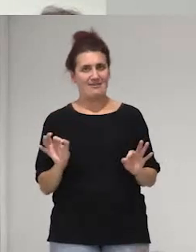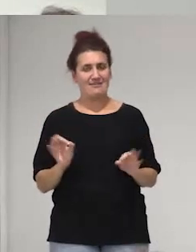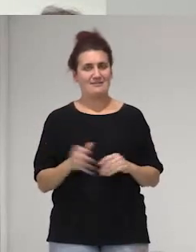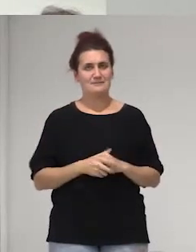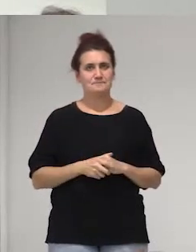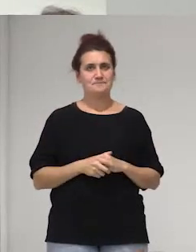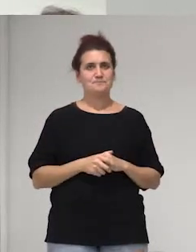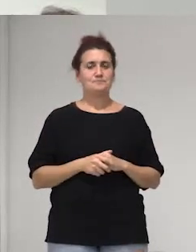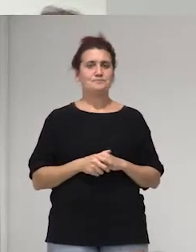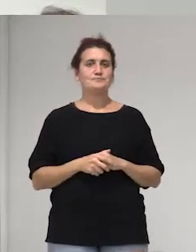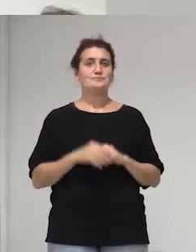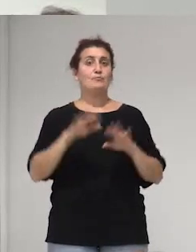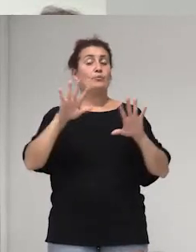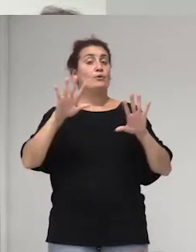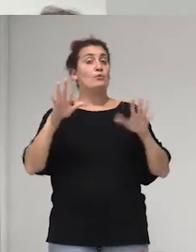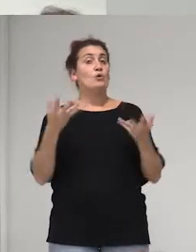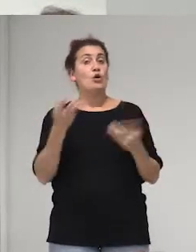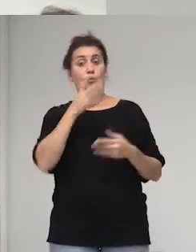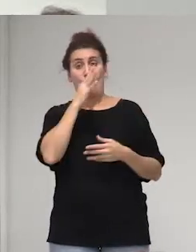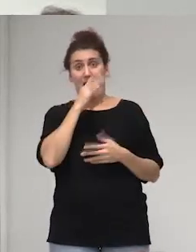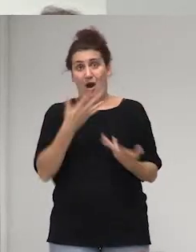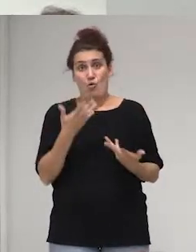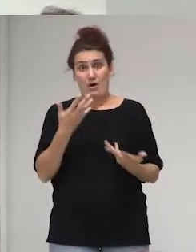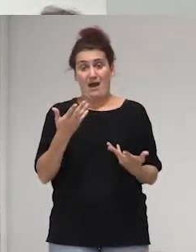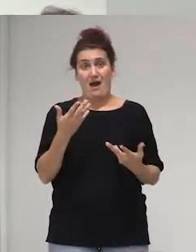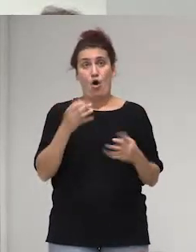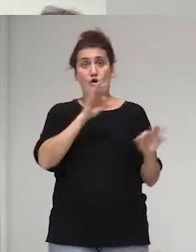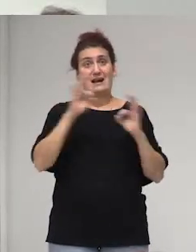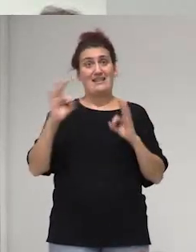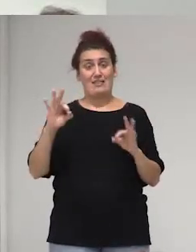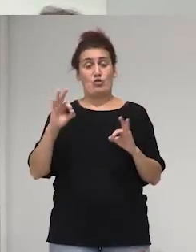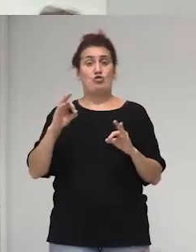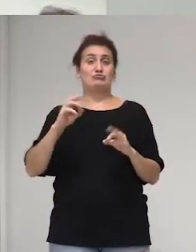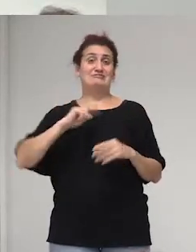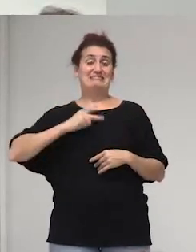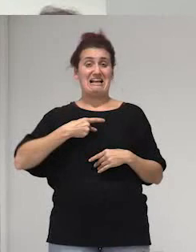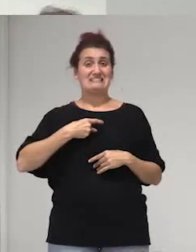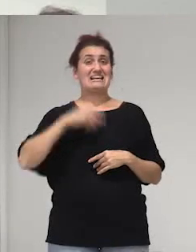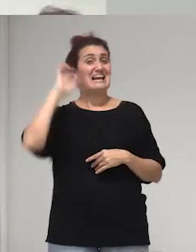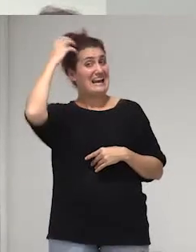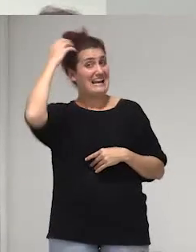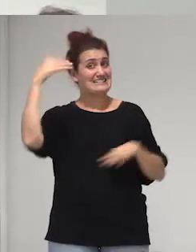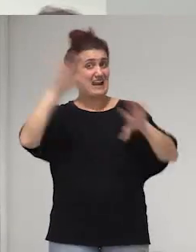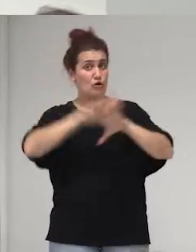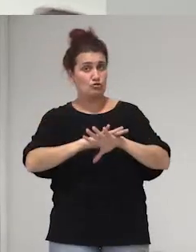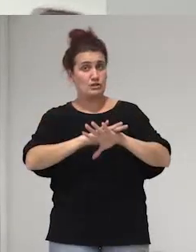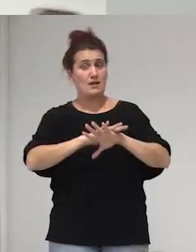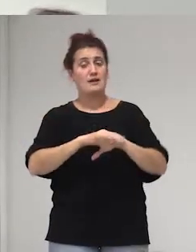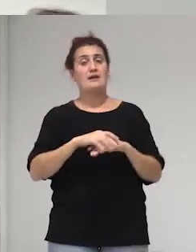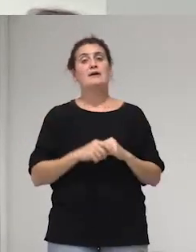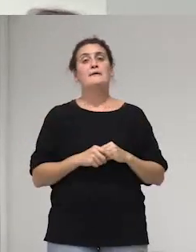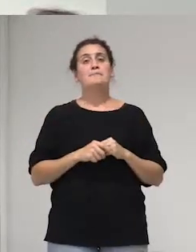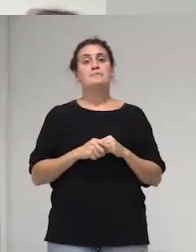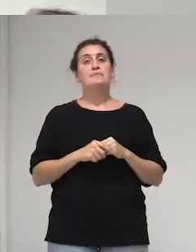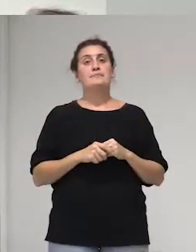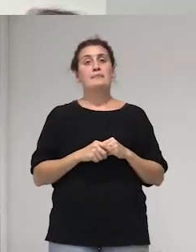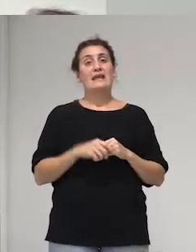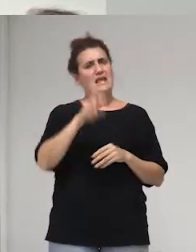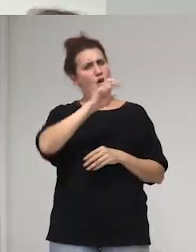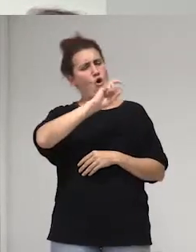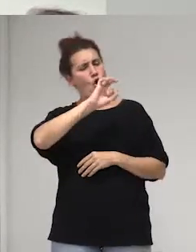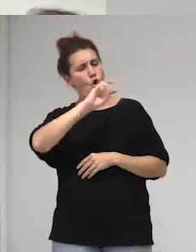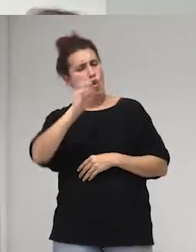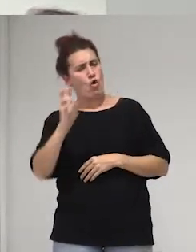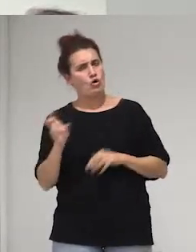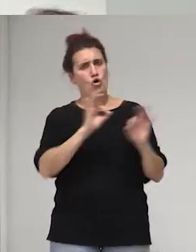bueno porque ahora la organización trans reinas de la noche y la red latinoamericana y del caribe de personas trans